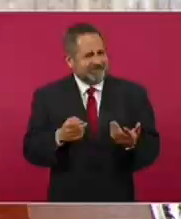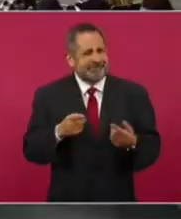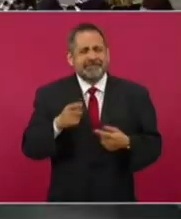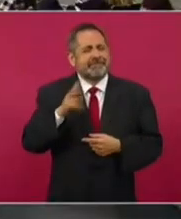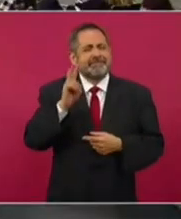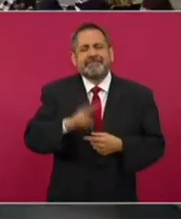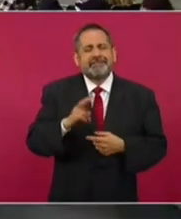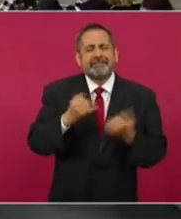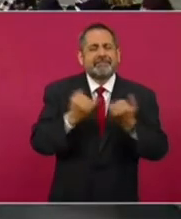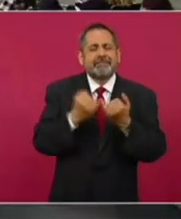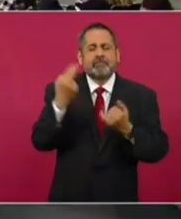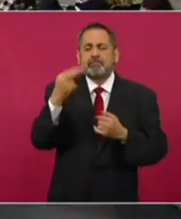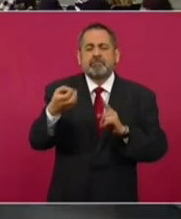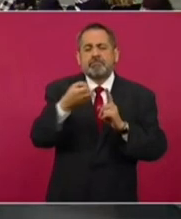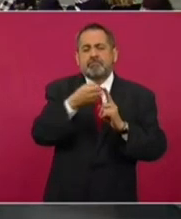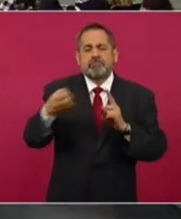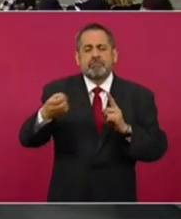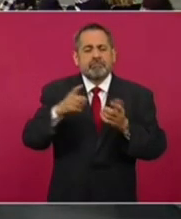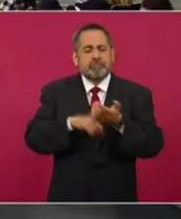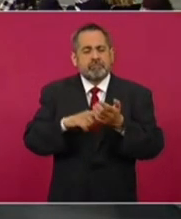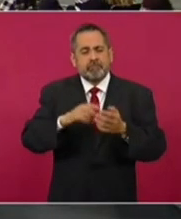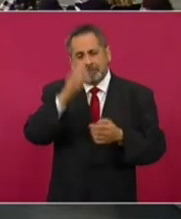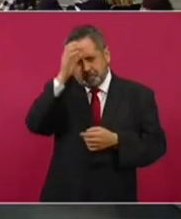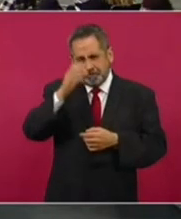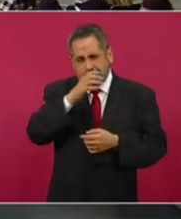de Coahuila.